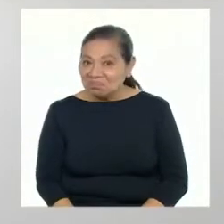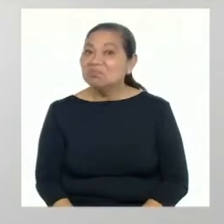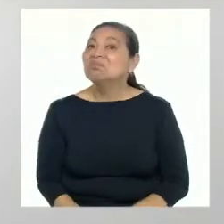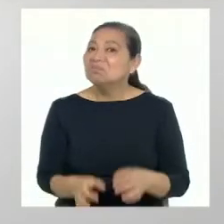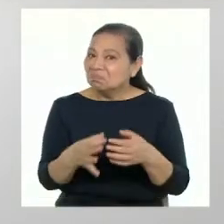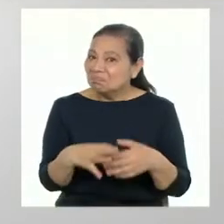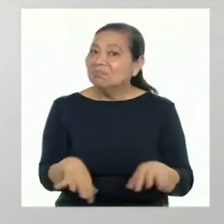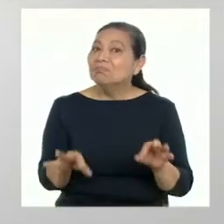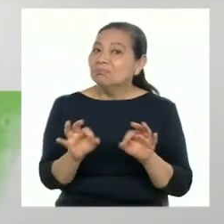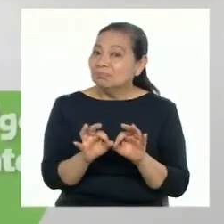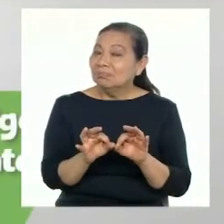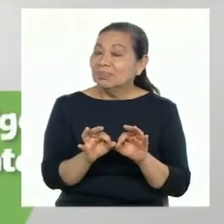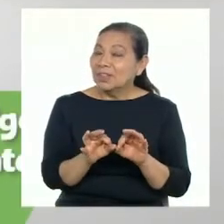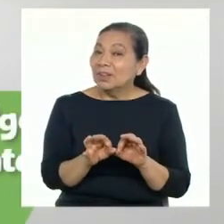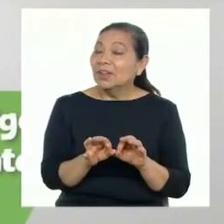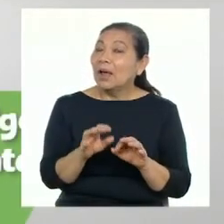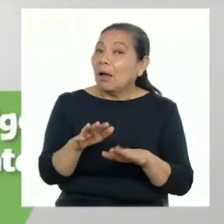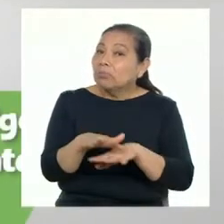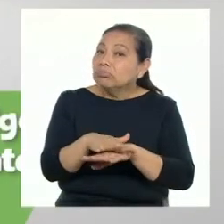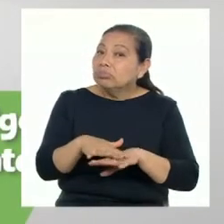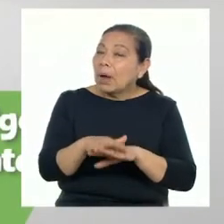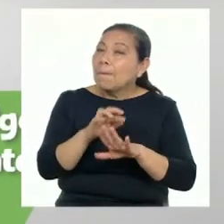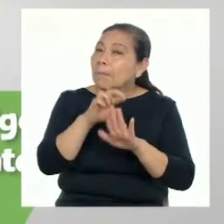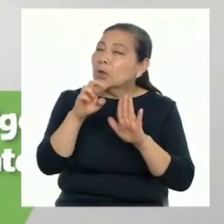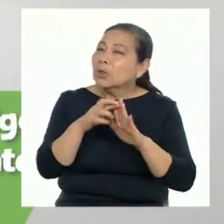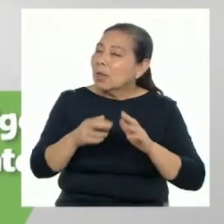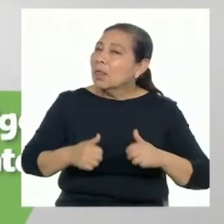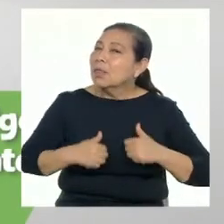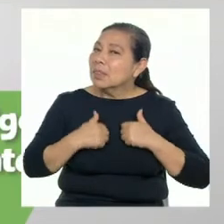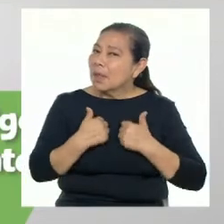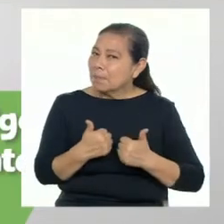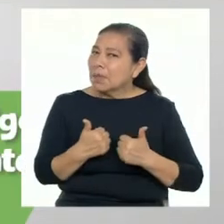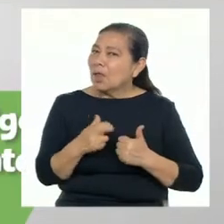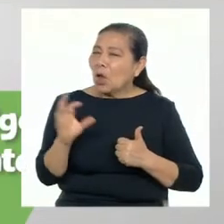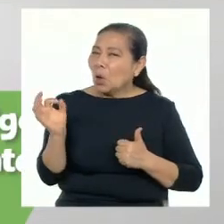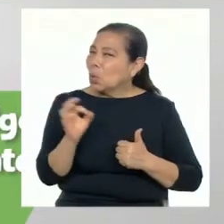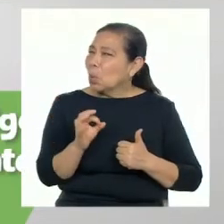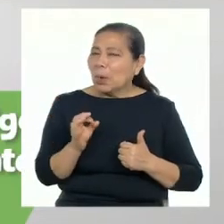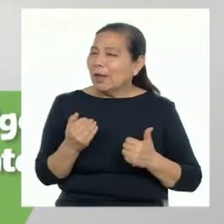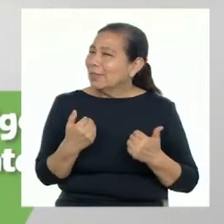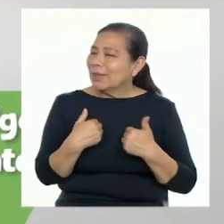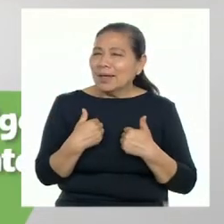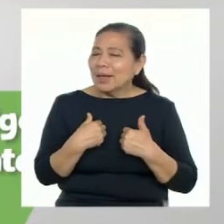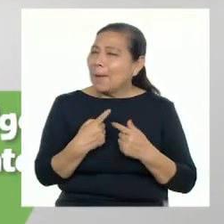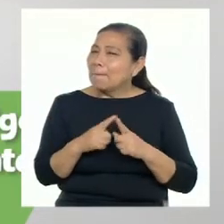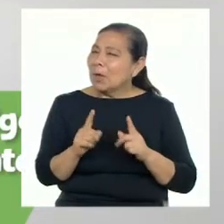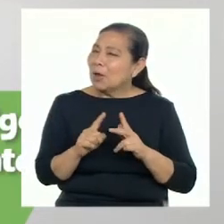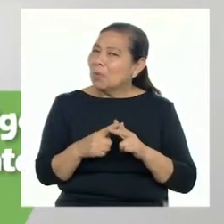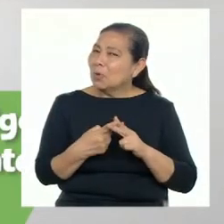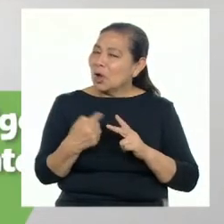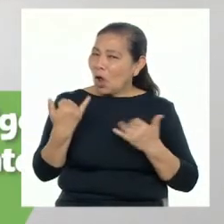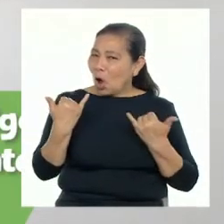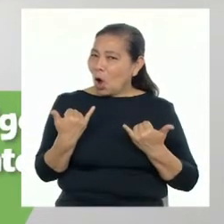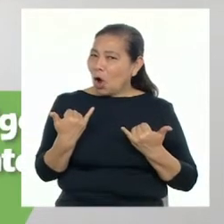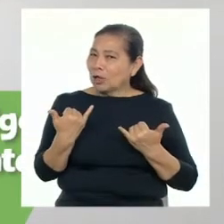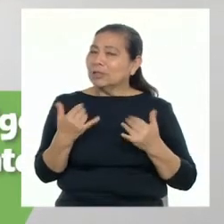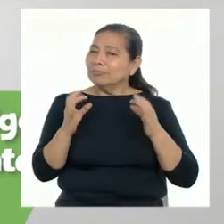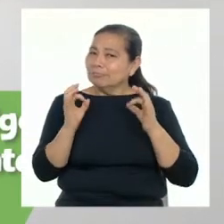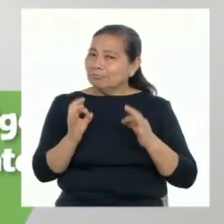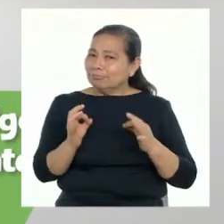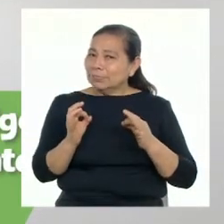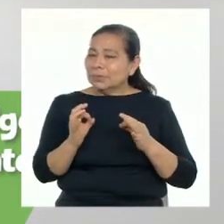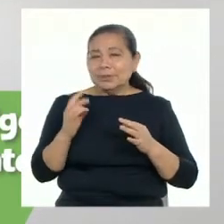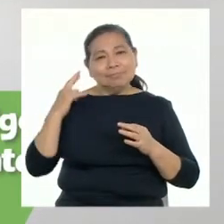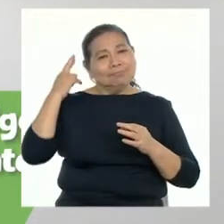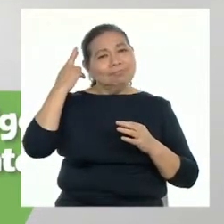importante es tener las palabras de Fiorella. Planificar nuestro proyecto de vida es algo que nunca debe detenerse. Lo empezamos hoy y constantemente